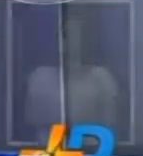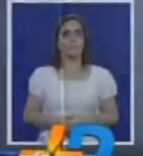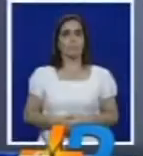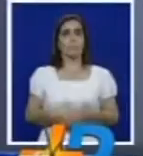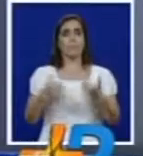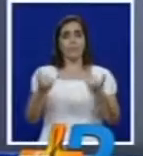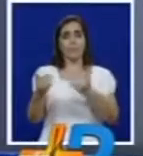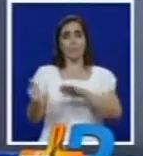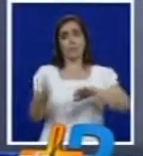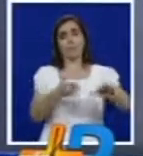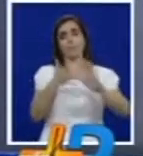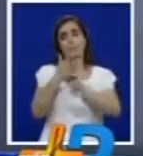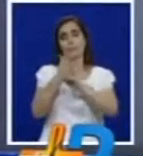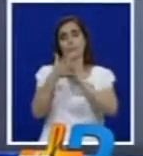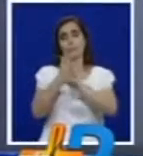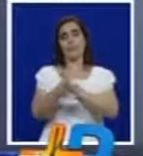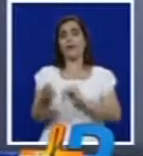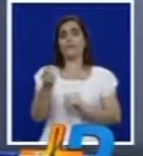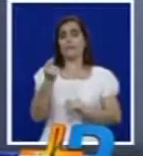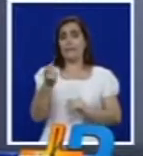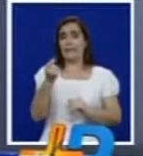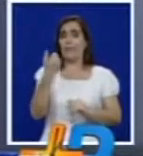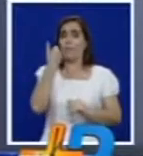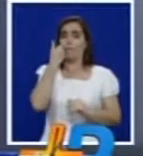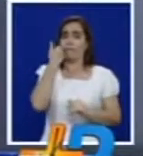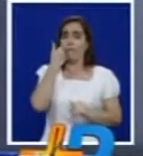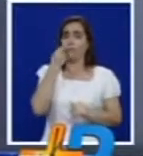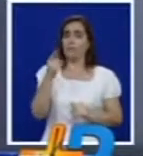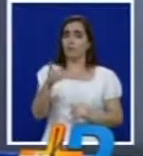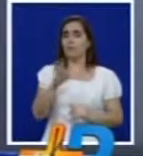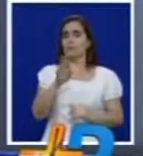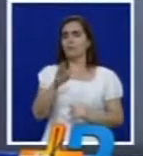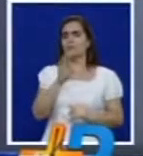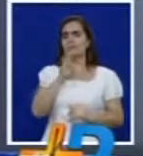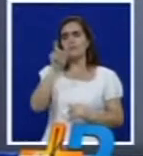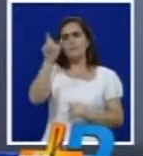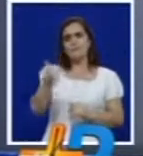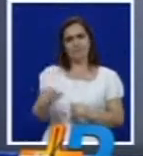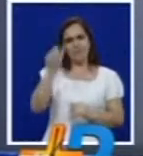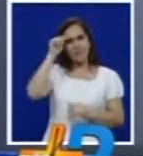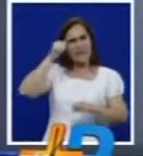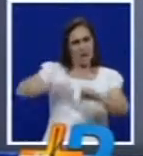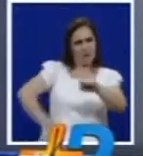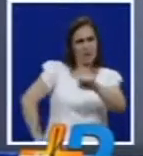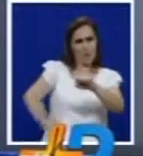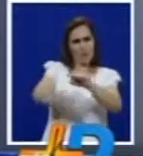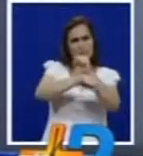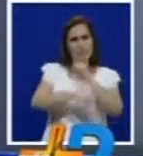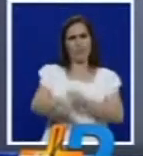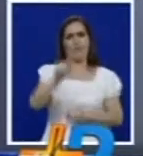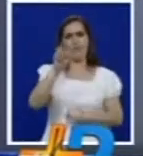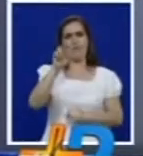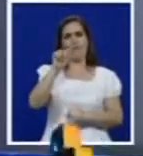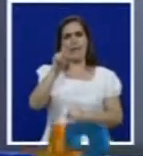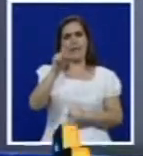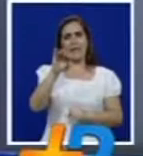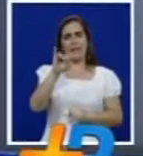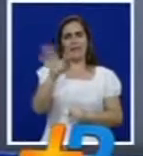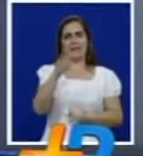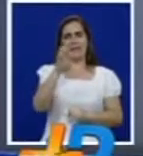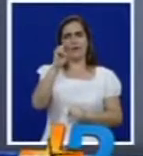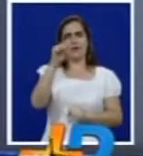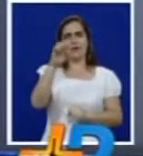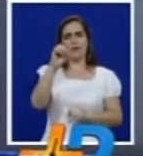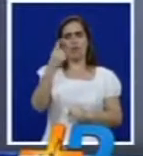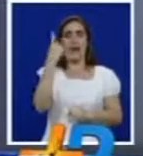Y en otras noticias, en delicado estado de salud permanece el exjugador Freddy Rincón tras el aparatoso accidente de tránsito que sufrió